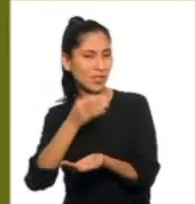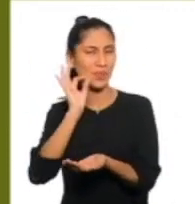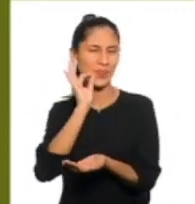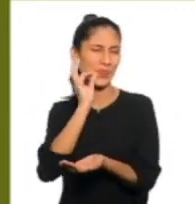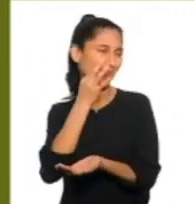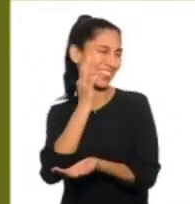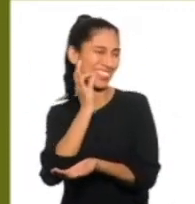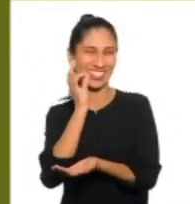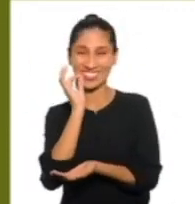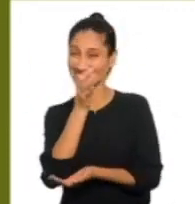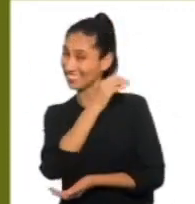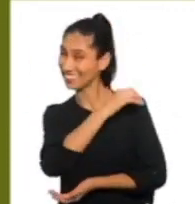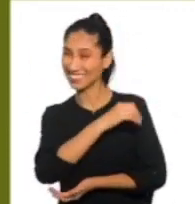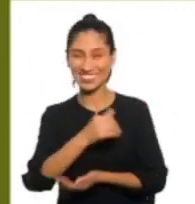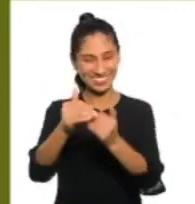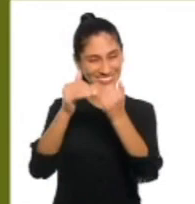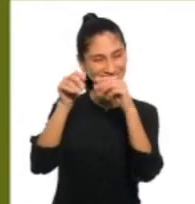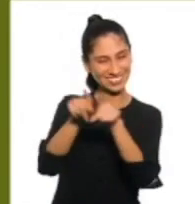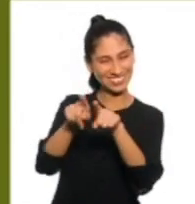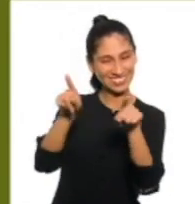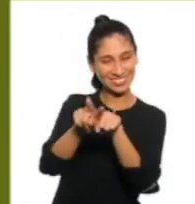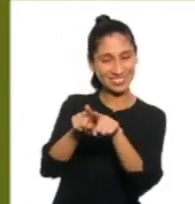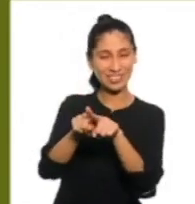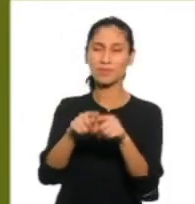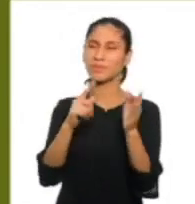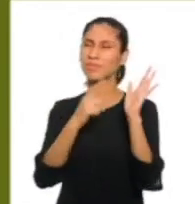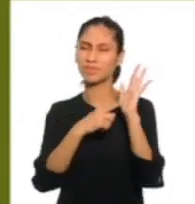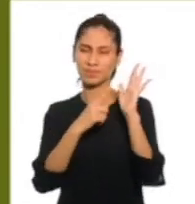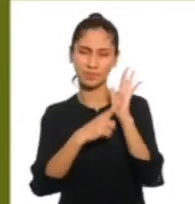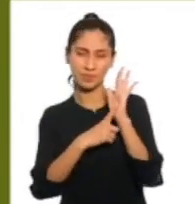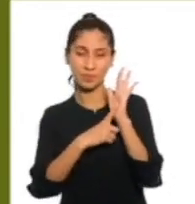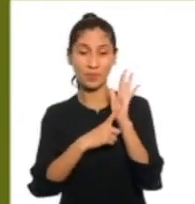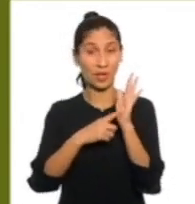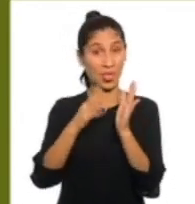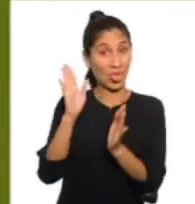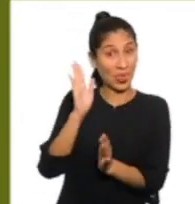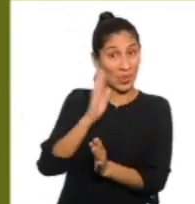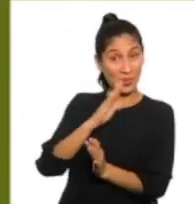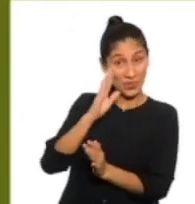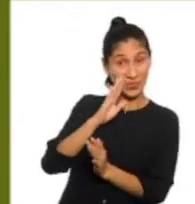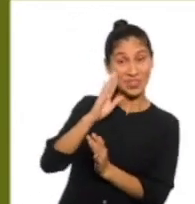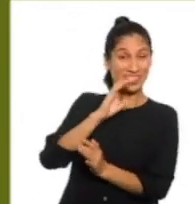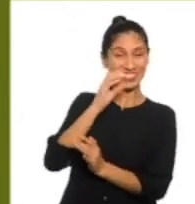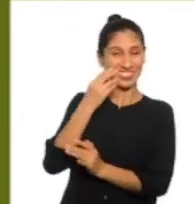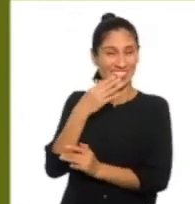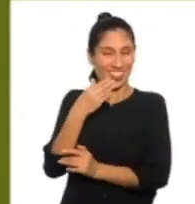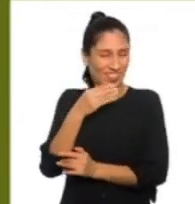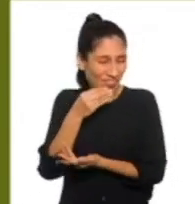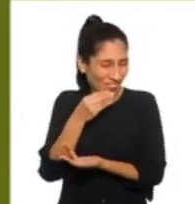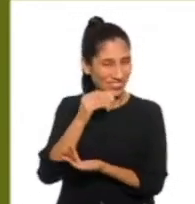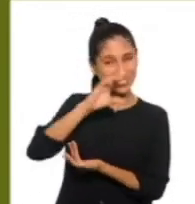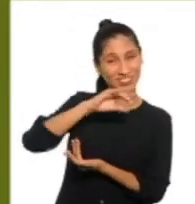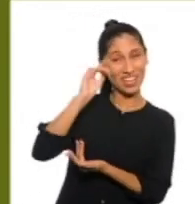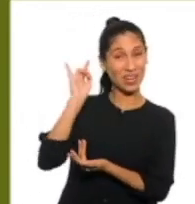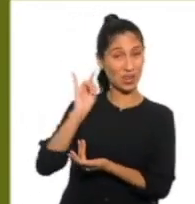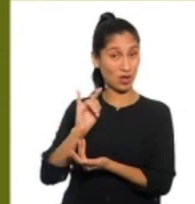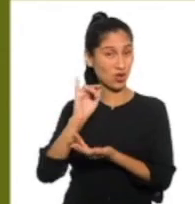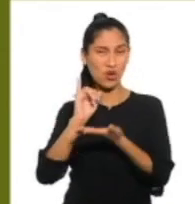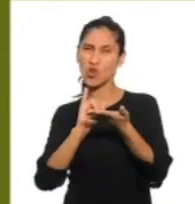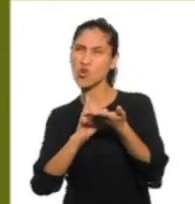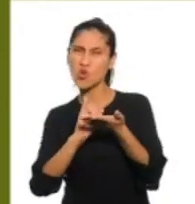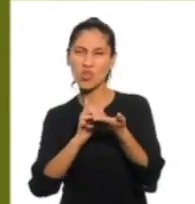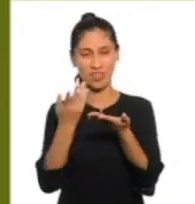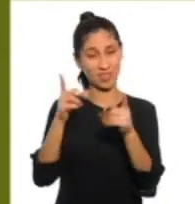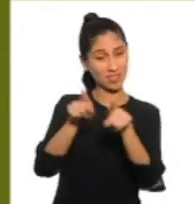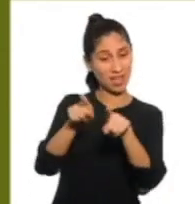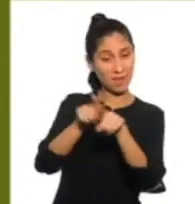riquísimo. También tenemos el Picante de Cuy. Y no se nos puede